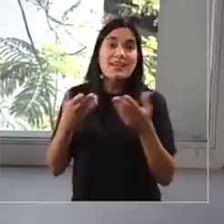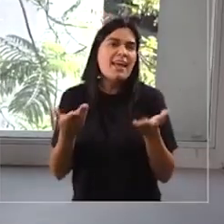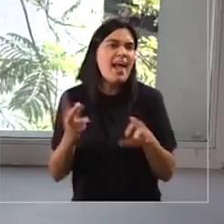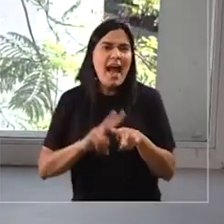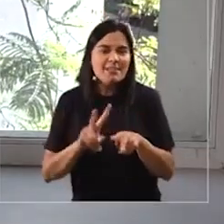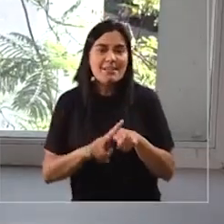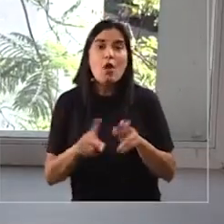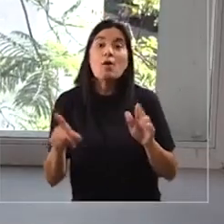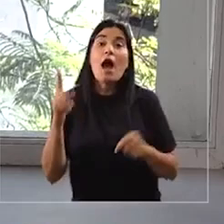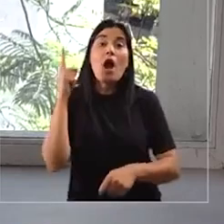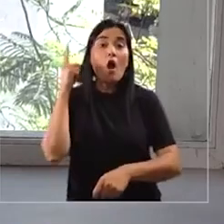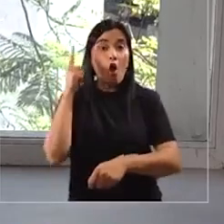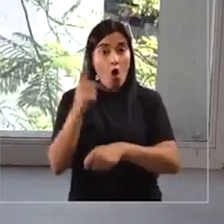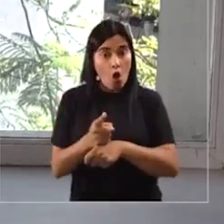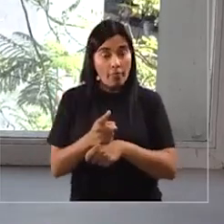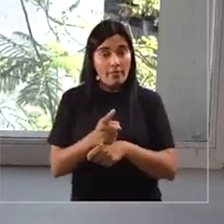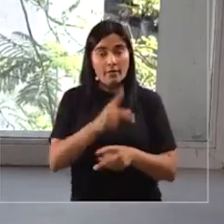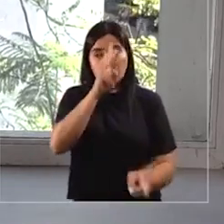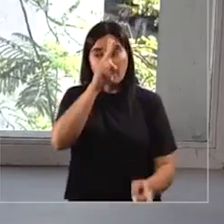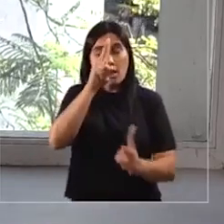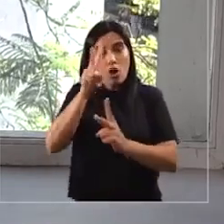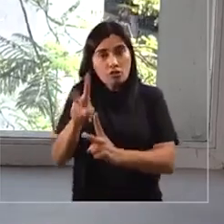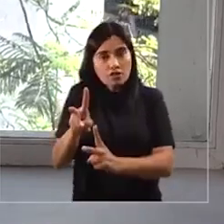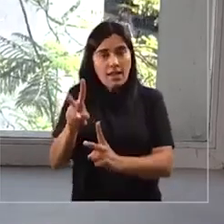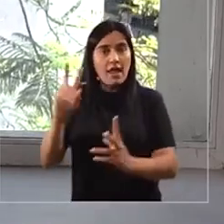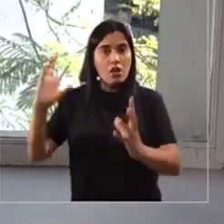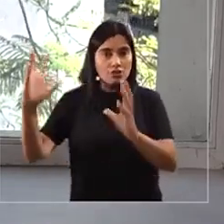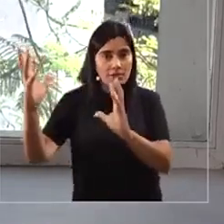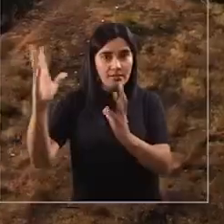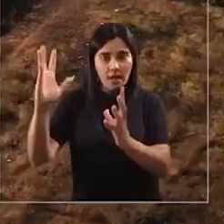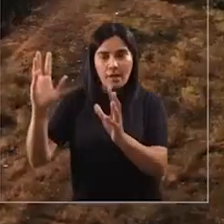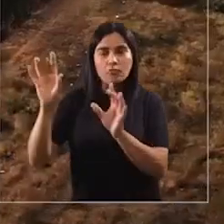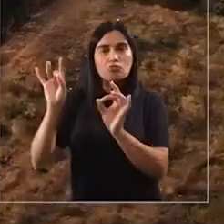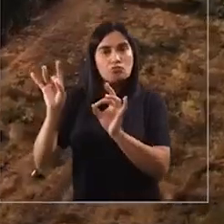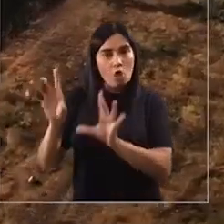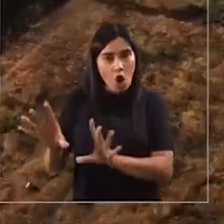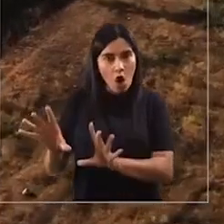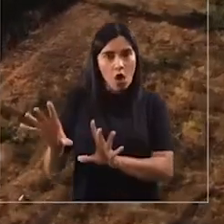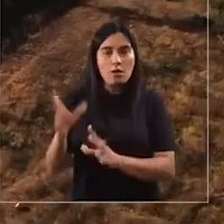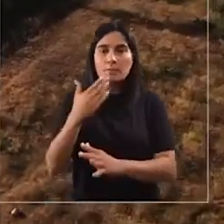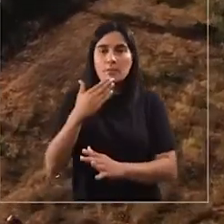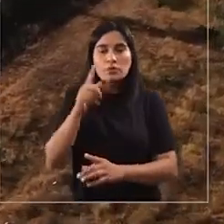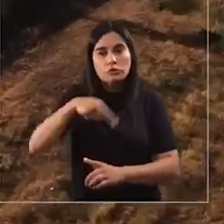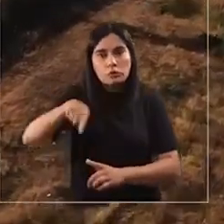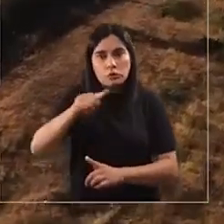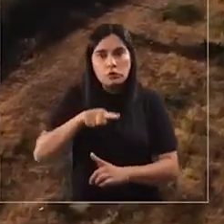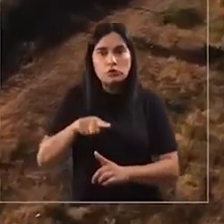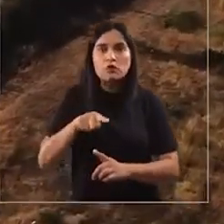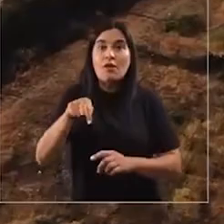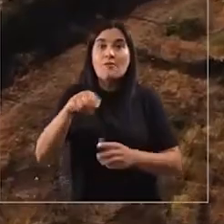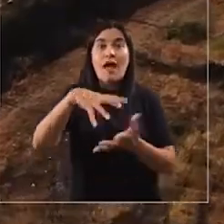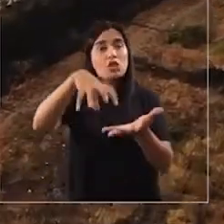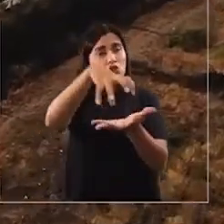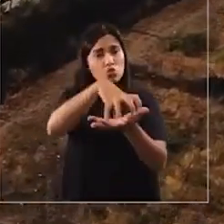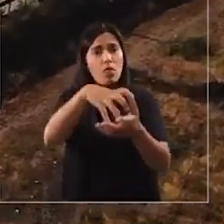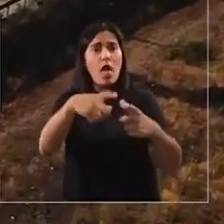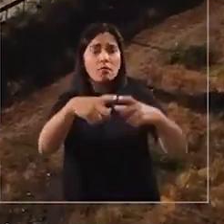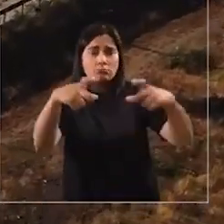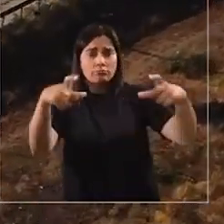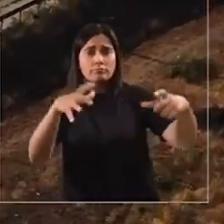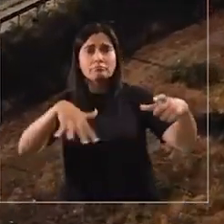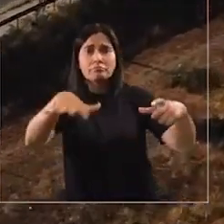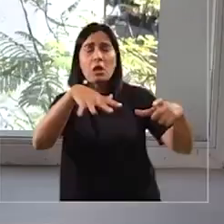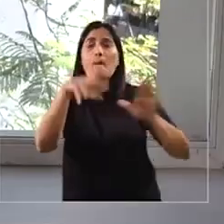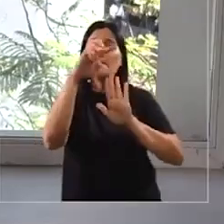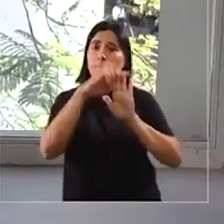Entonces, lo que se hace es una orden a reconocer estos ecosistemas y a poder seguir con nuestra vida en ciudad, poder